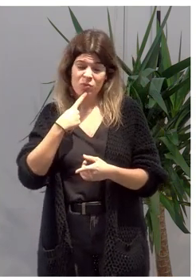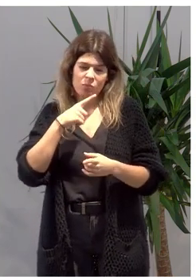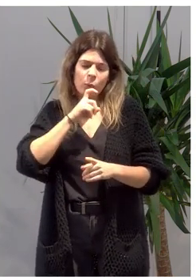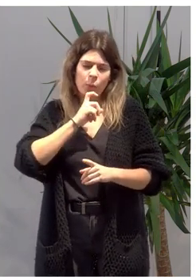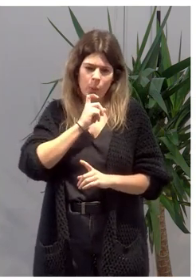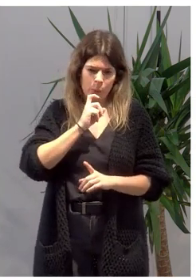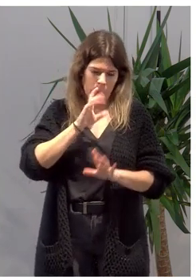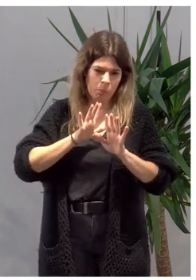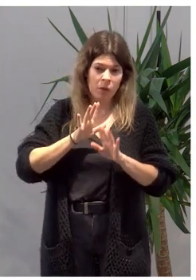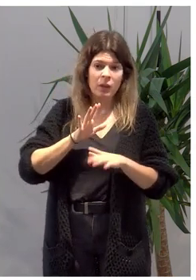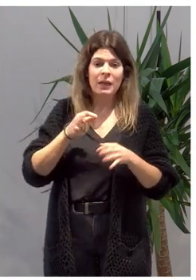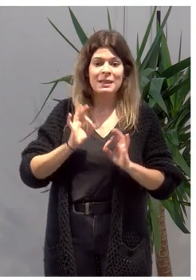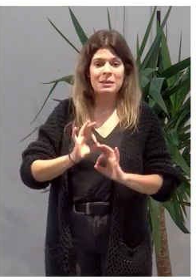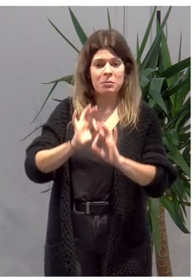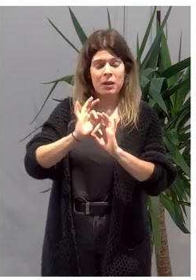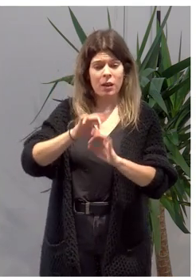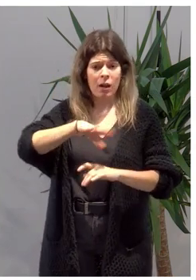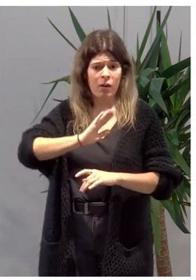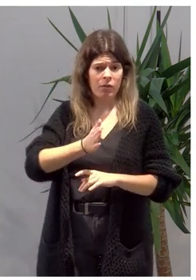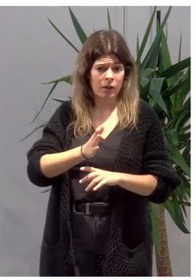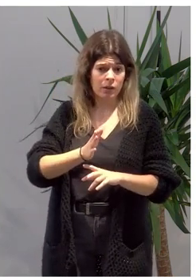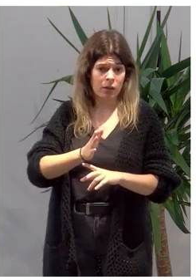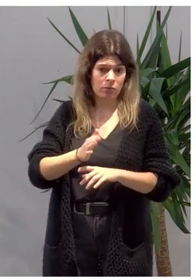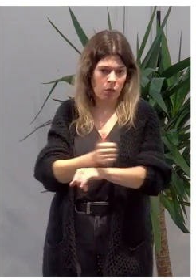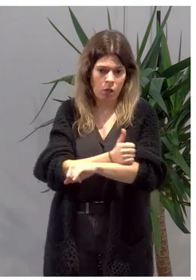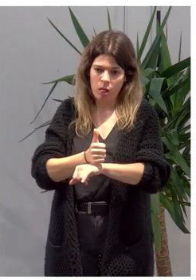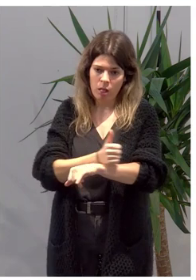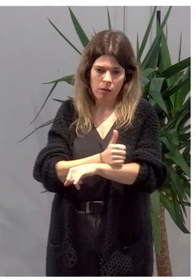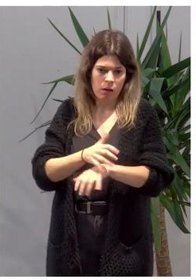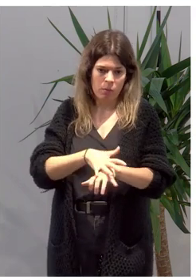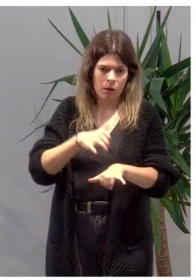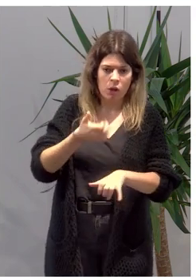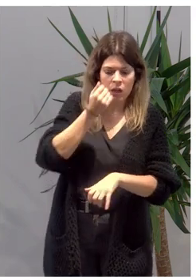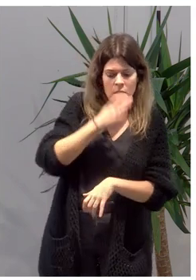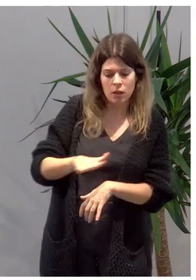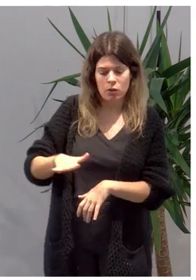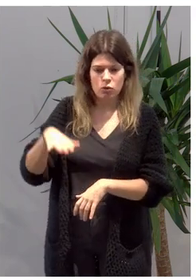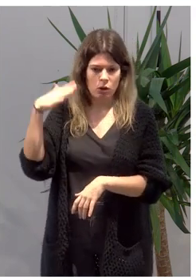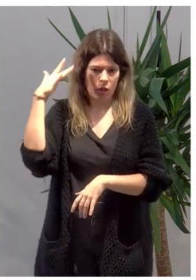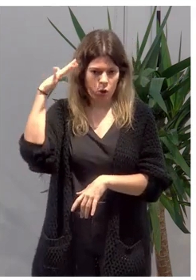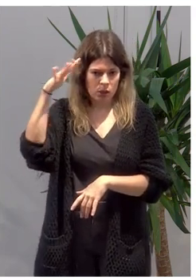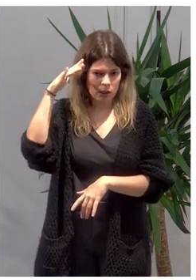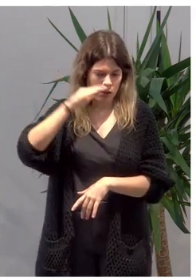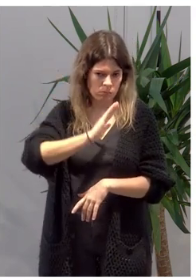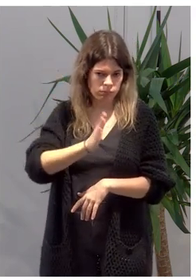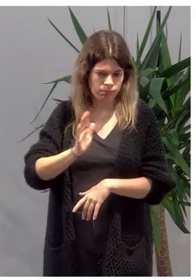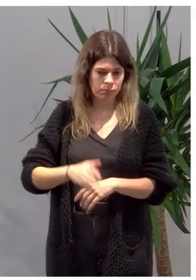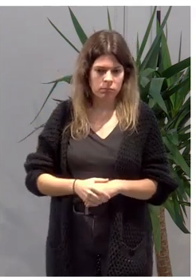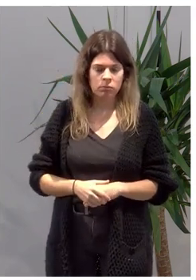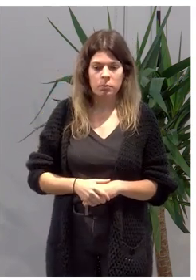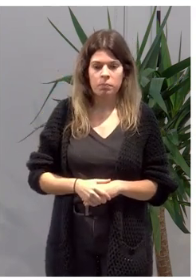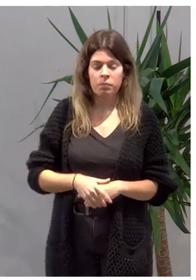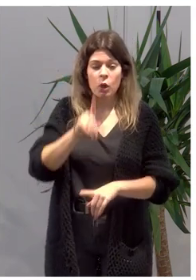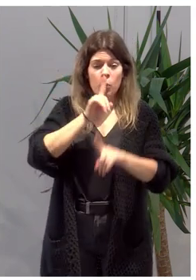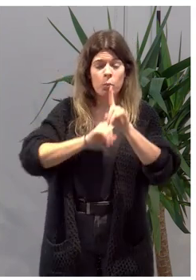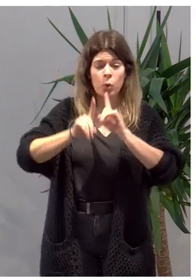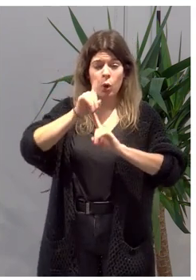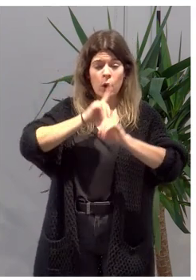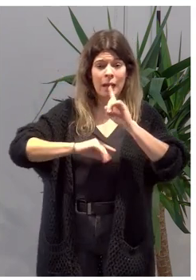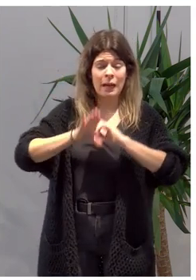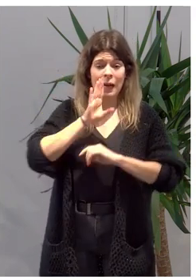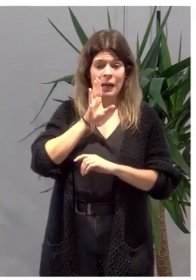afectando en este caso concreto que nos ocupa ya la población que va dirigida a nuestros niños, niñas y adolescentes. Estos problemas complejos